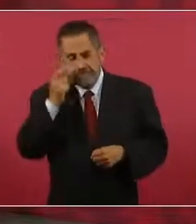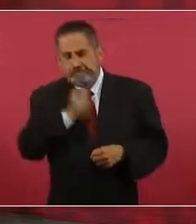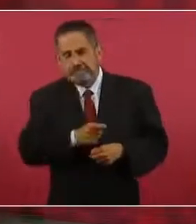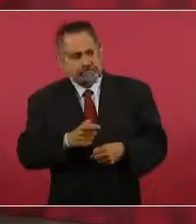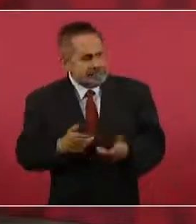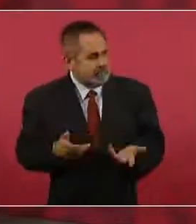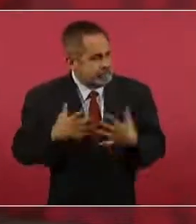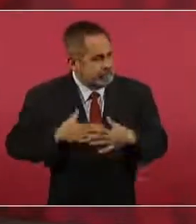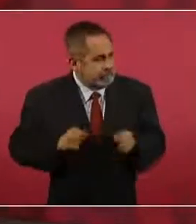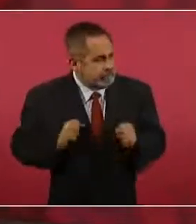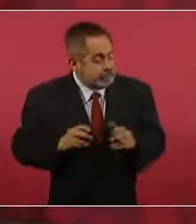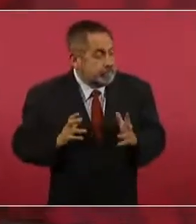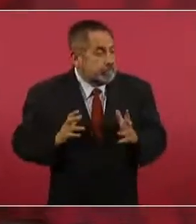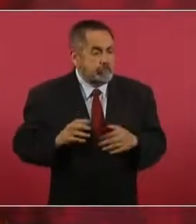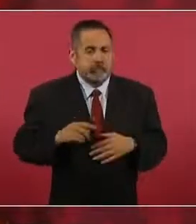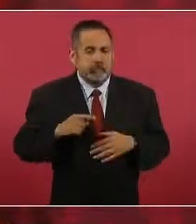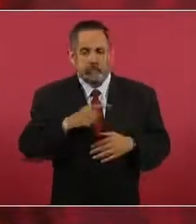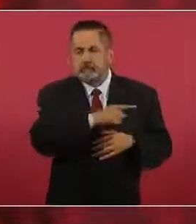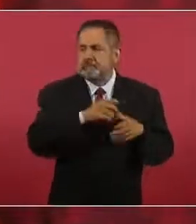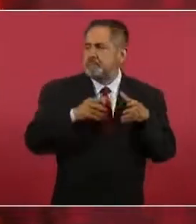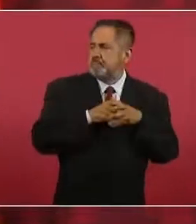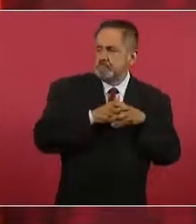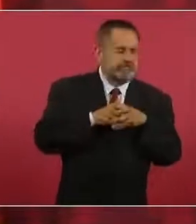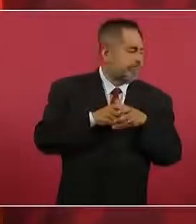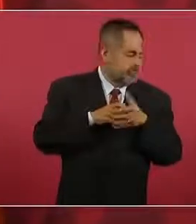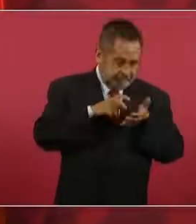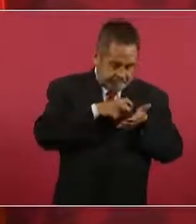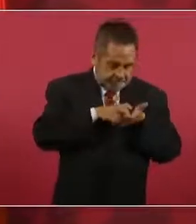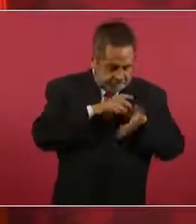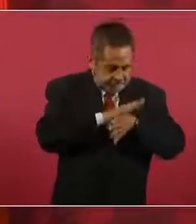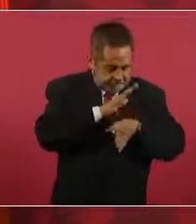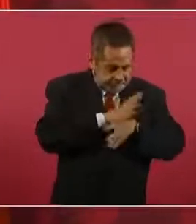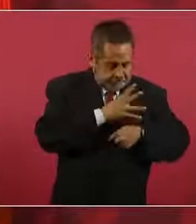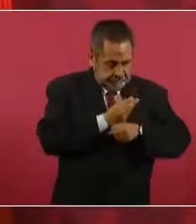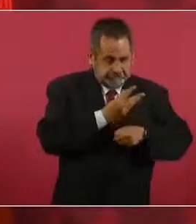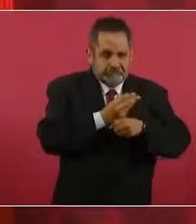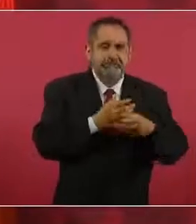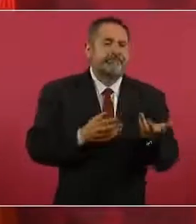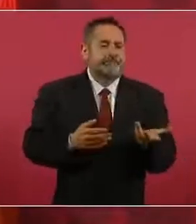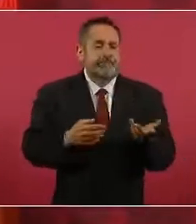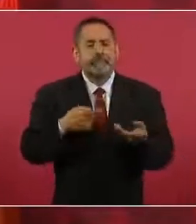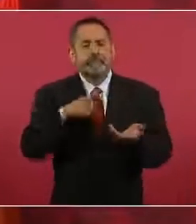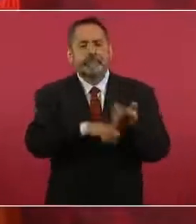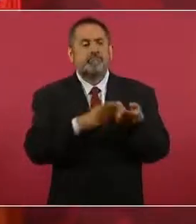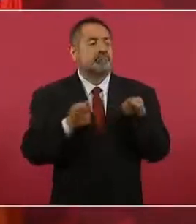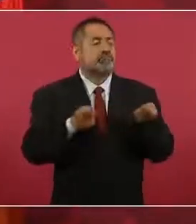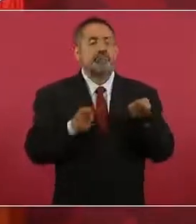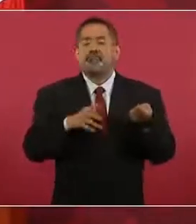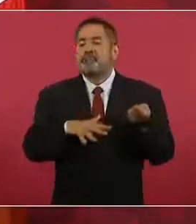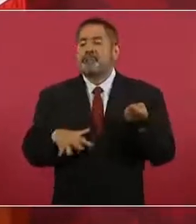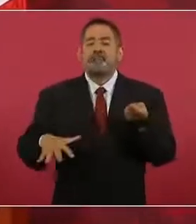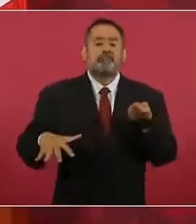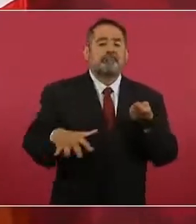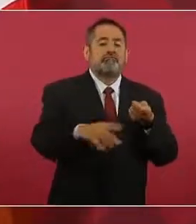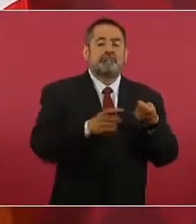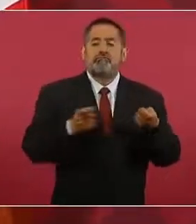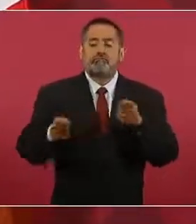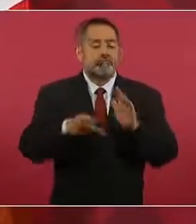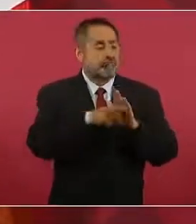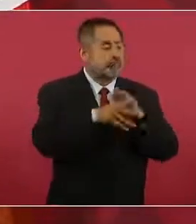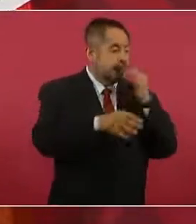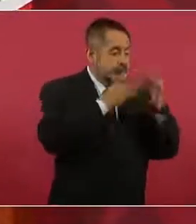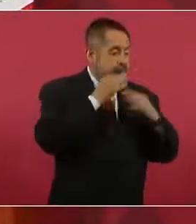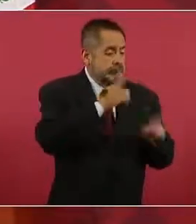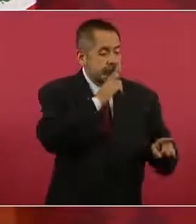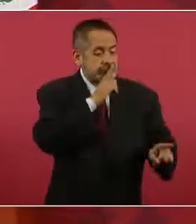sólo arriba, porque como tenían el control absoluto de los medios de